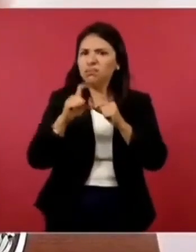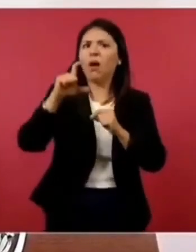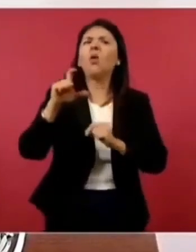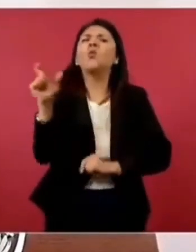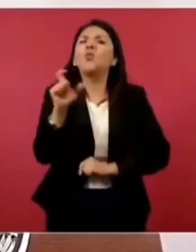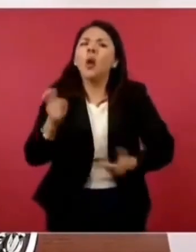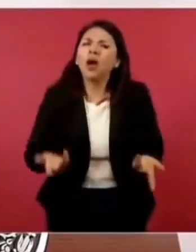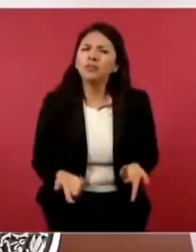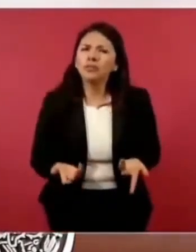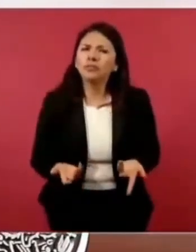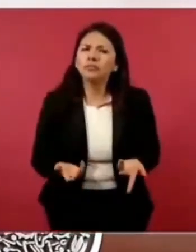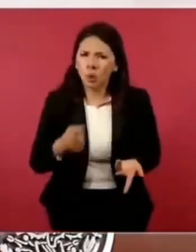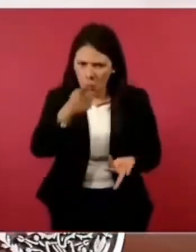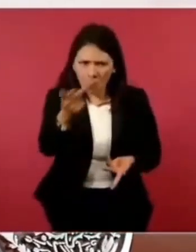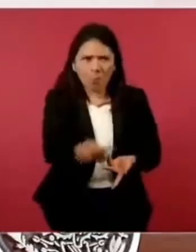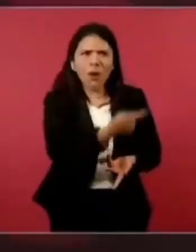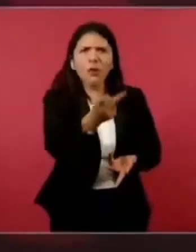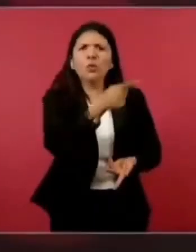¿Cuándo?